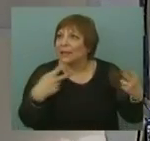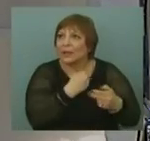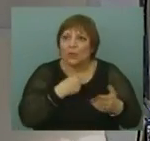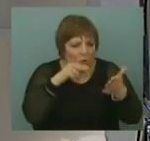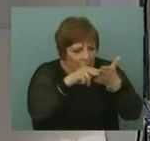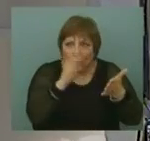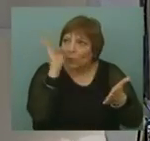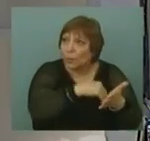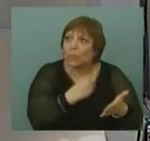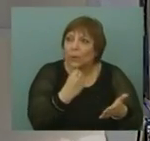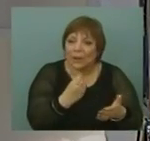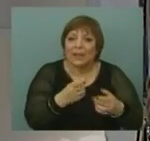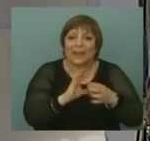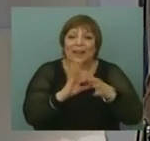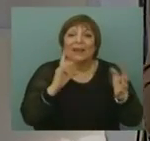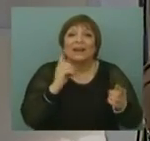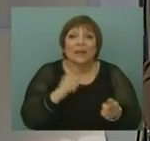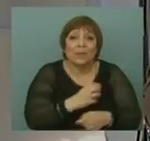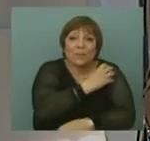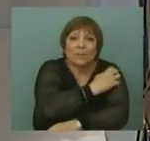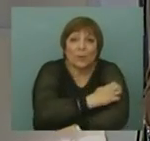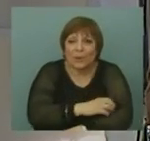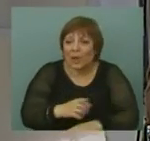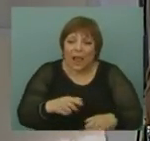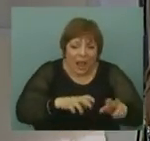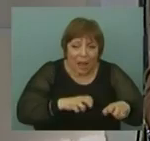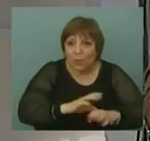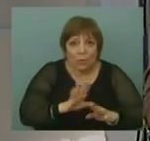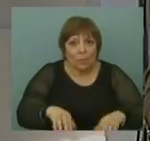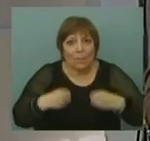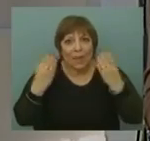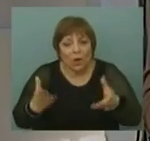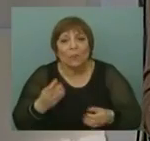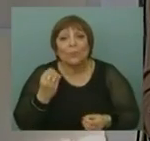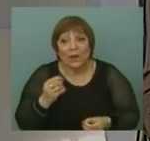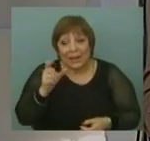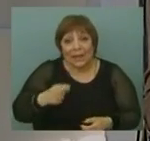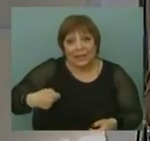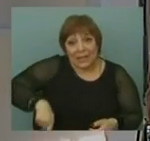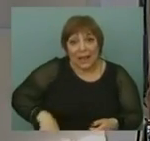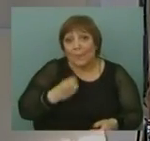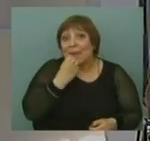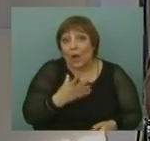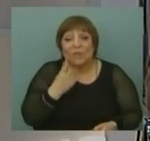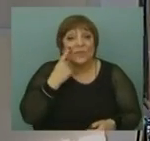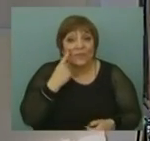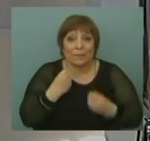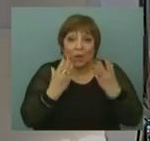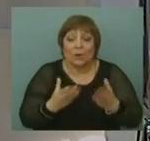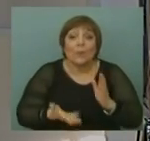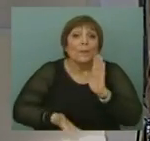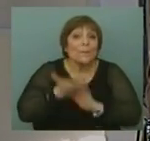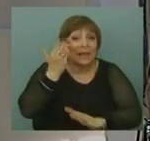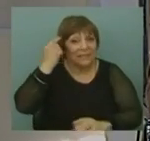mejorado rápidamente y que ha permitido salir de la pobreza a millones de campesinos, también ha significado que el ciudadano gane mejor hoy, tenga un mejor bienestar, pero mayor